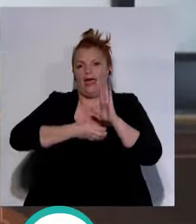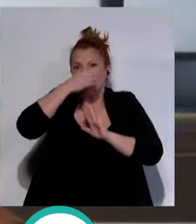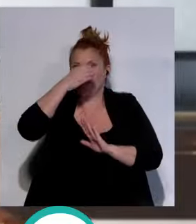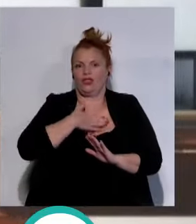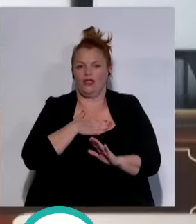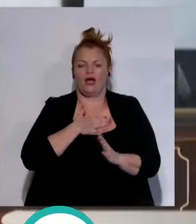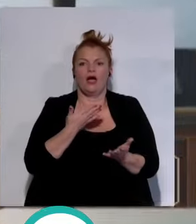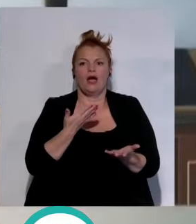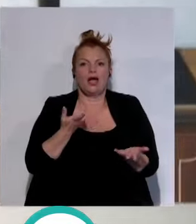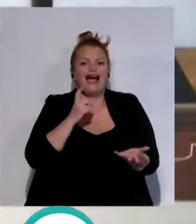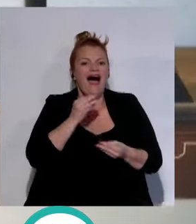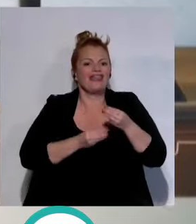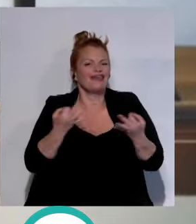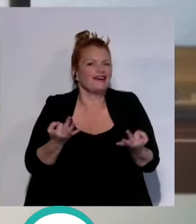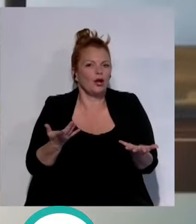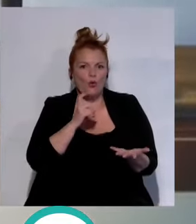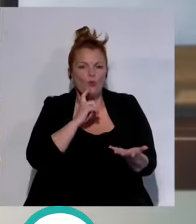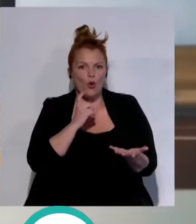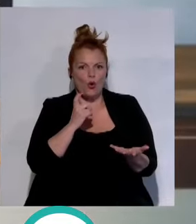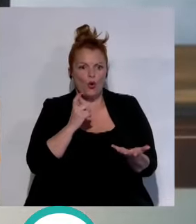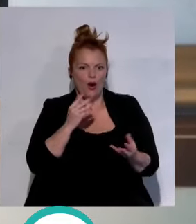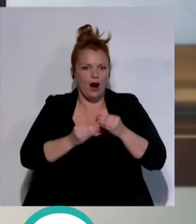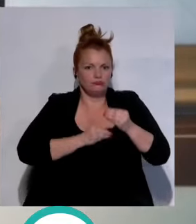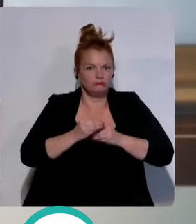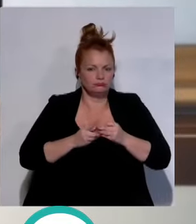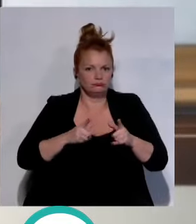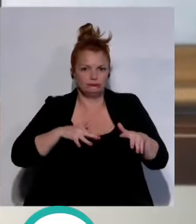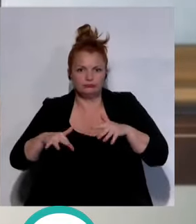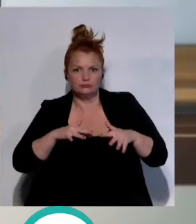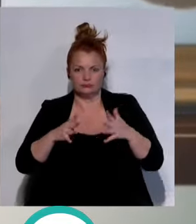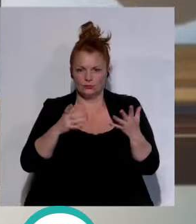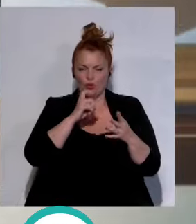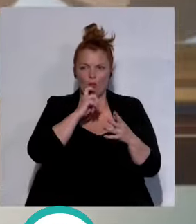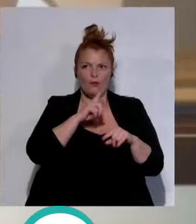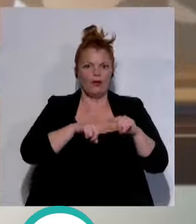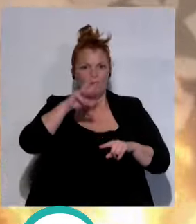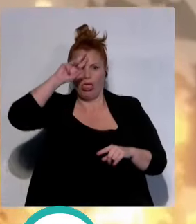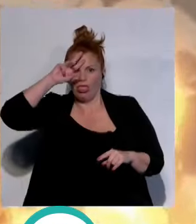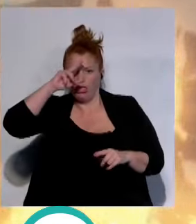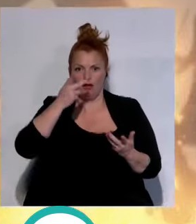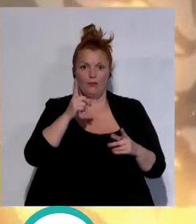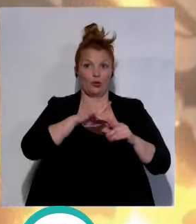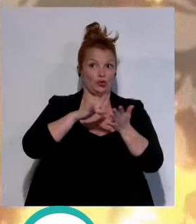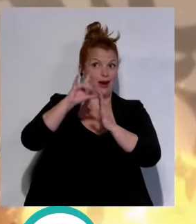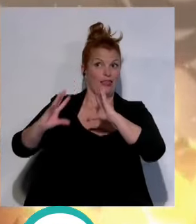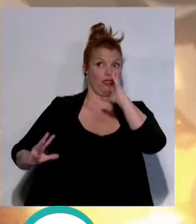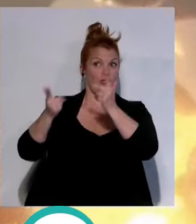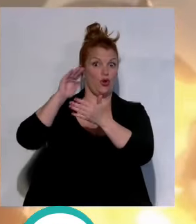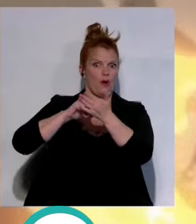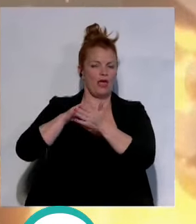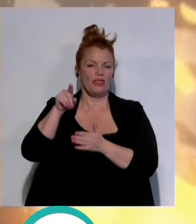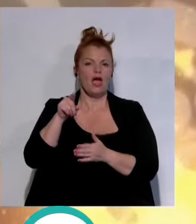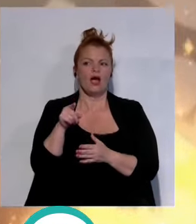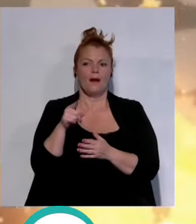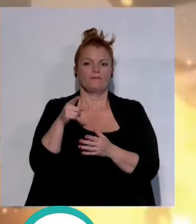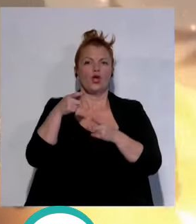que tenemos que hacer porque la verdad que estamos teniendo muchas inquietudes desde el incendio de Valencia ha habido muchas comunidades de vecinos